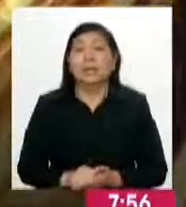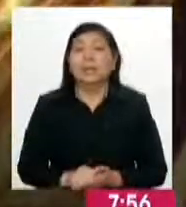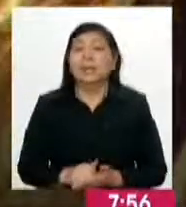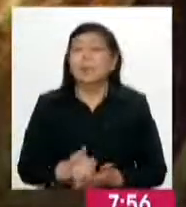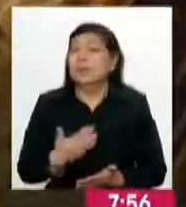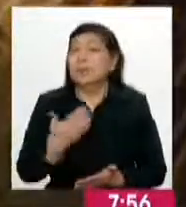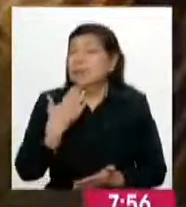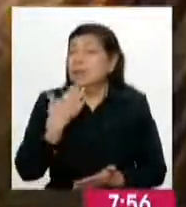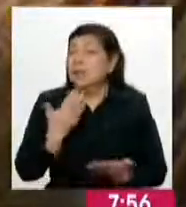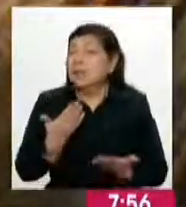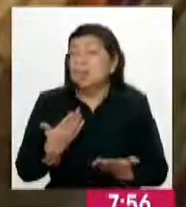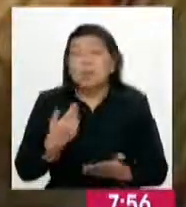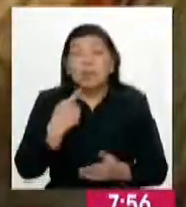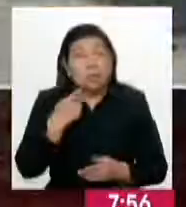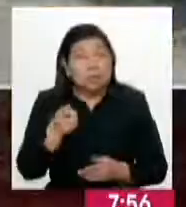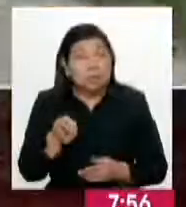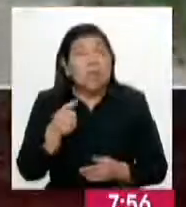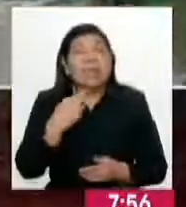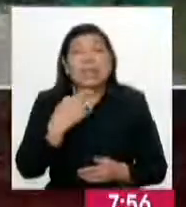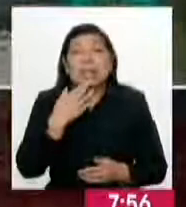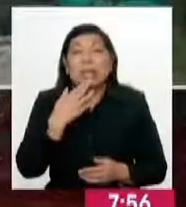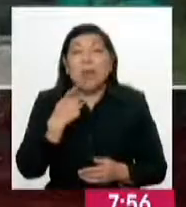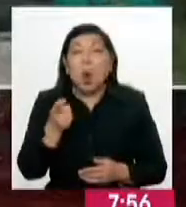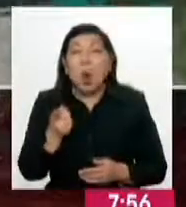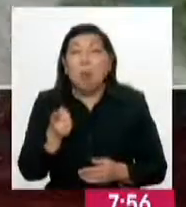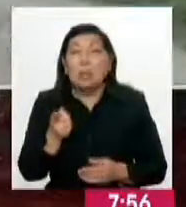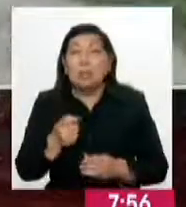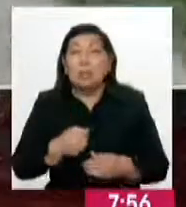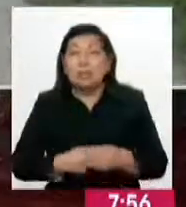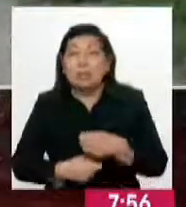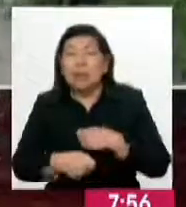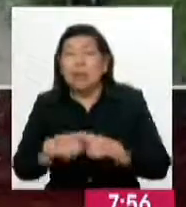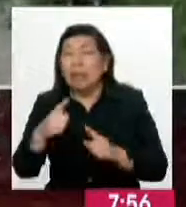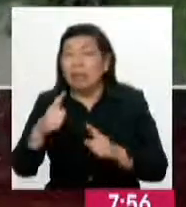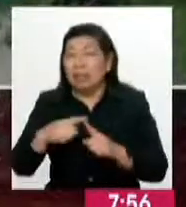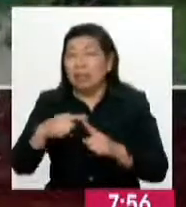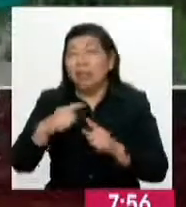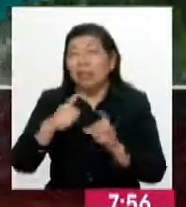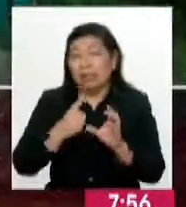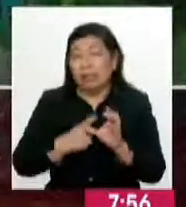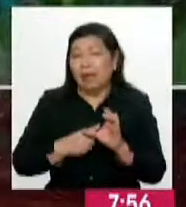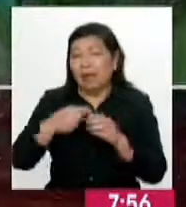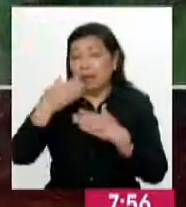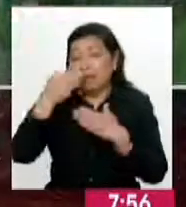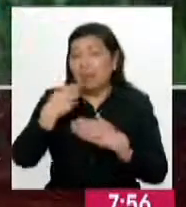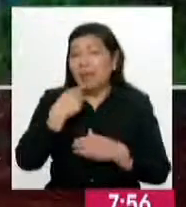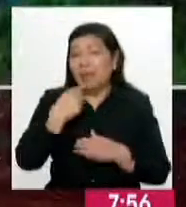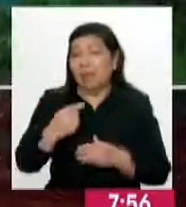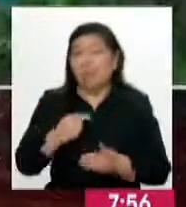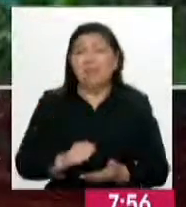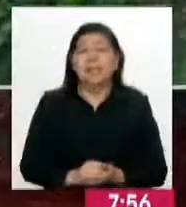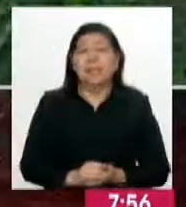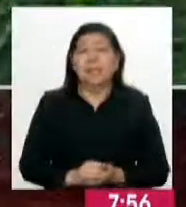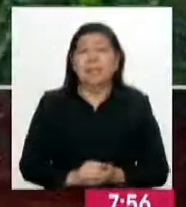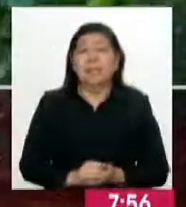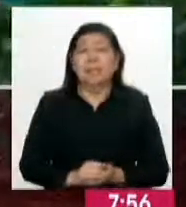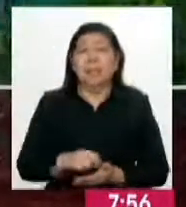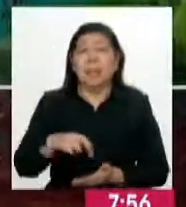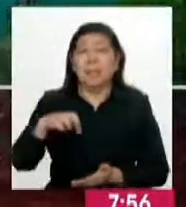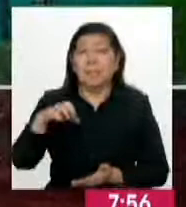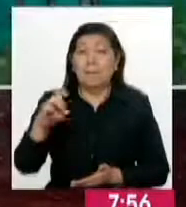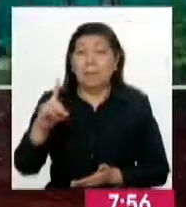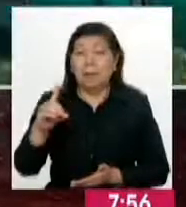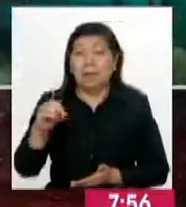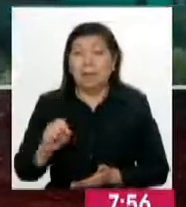descarta, no se descarta que los autores sean sicarios de narcos o posibles terroristas, es lo que señala Pedro